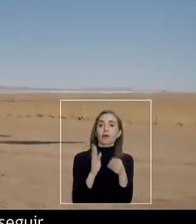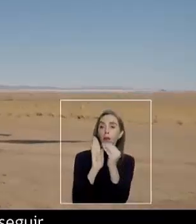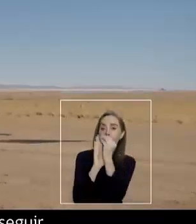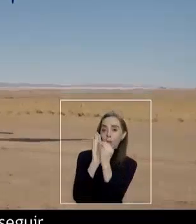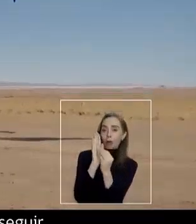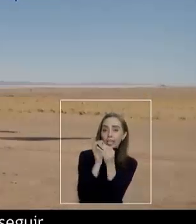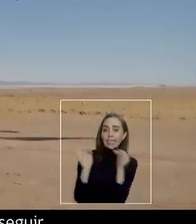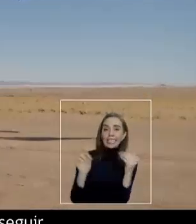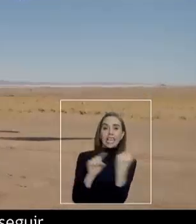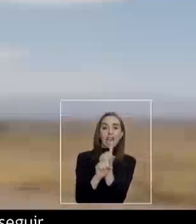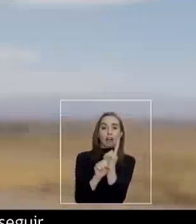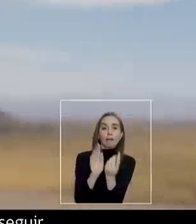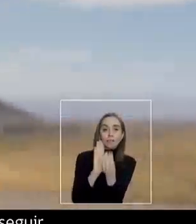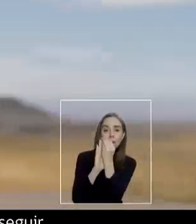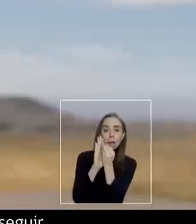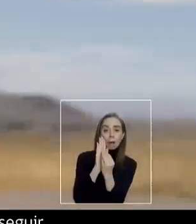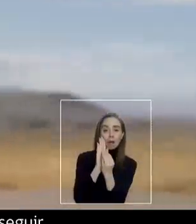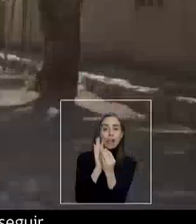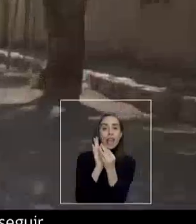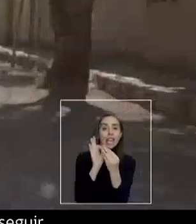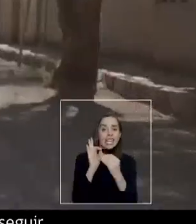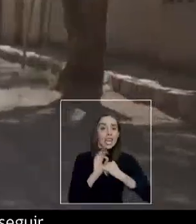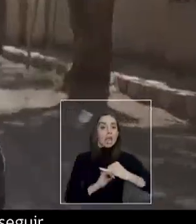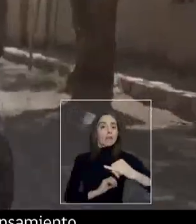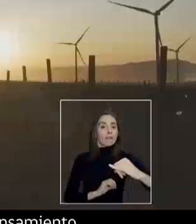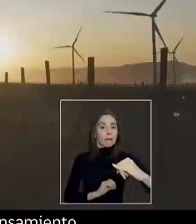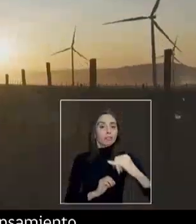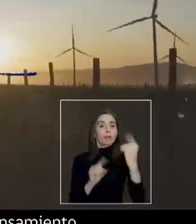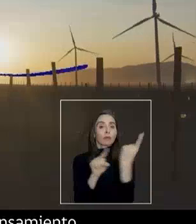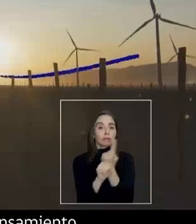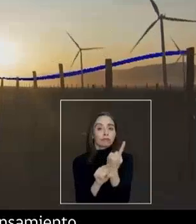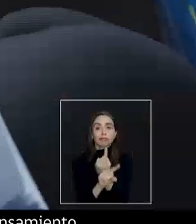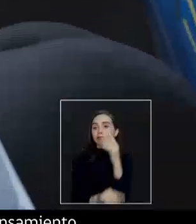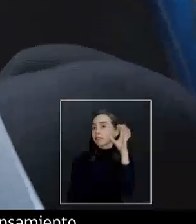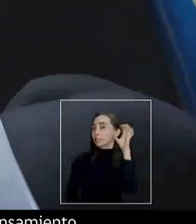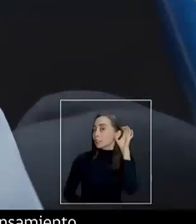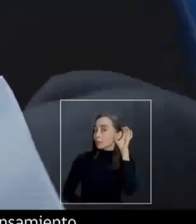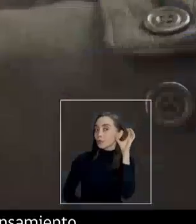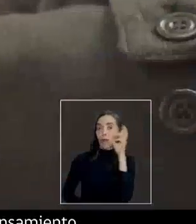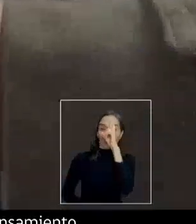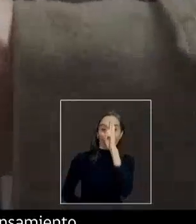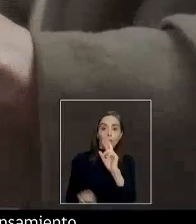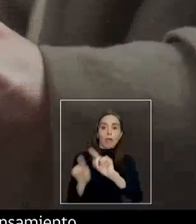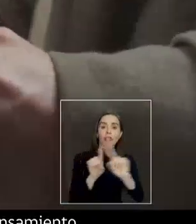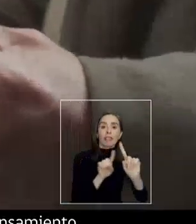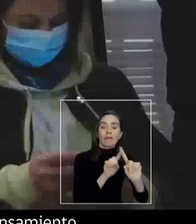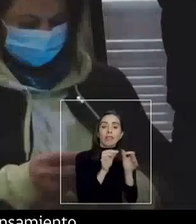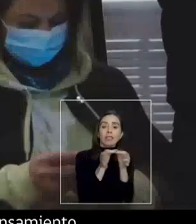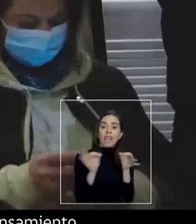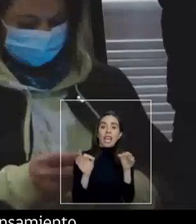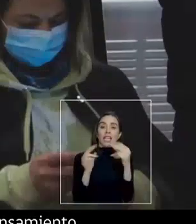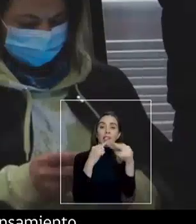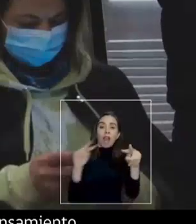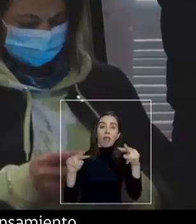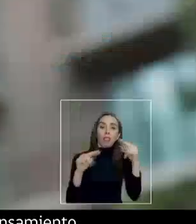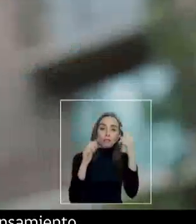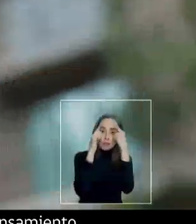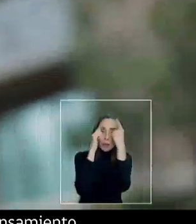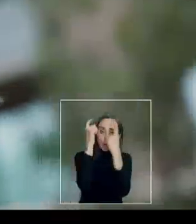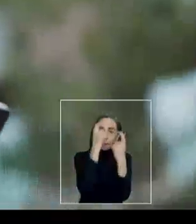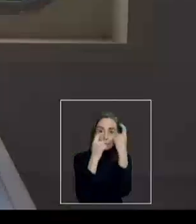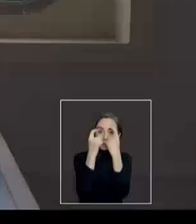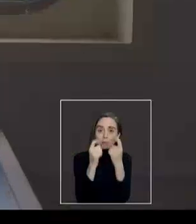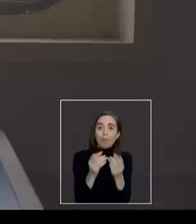Líneas de conversación para escribir la línea que queremos seguir. Dialogando, escuchando y respetando las diferentes líneas de